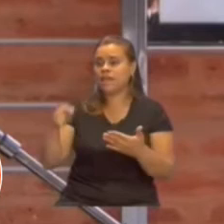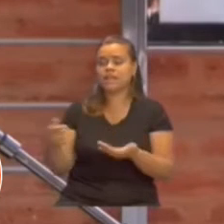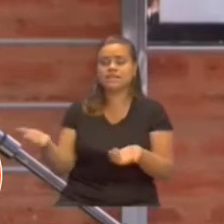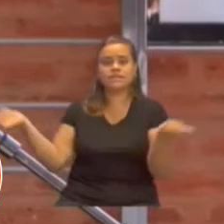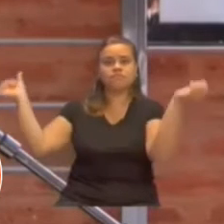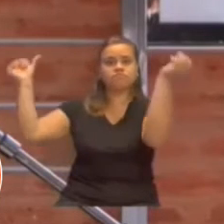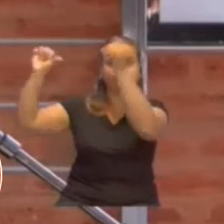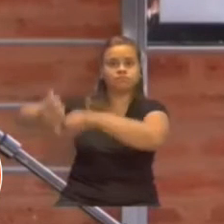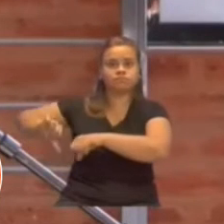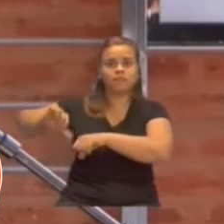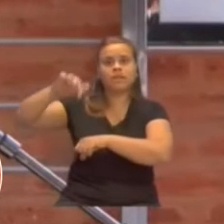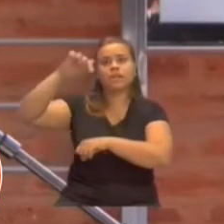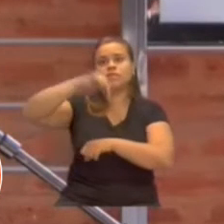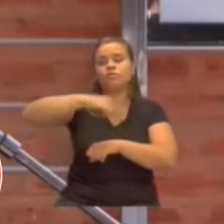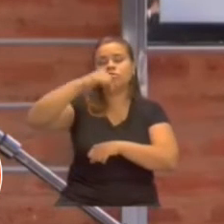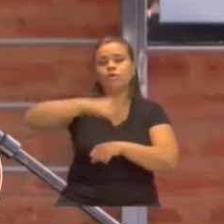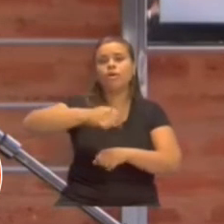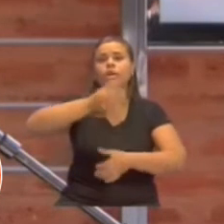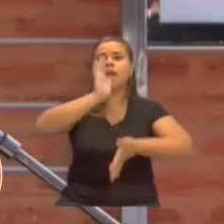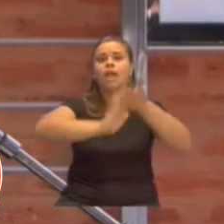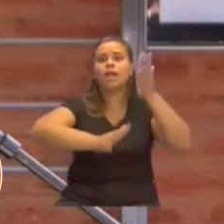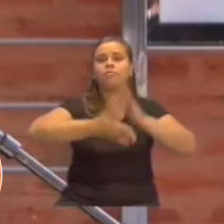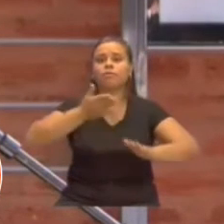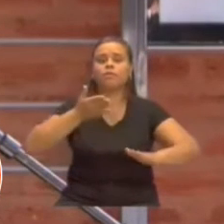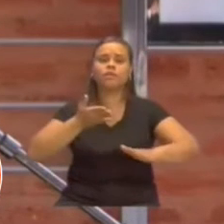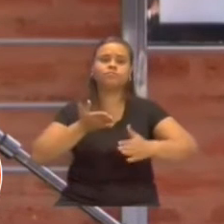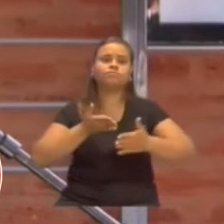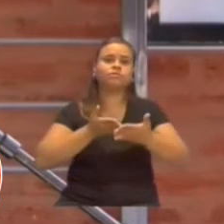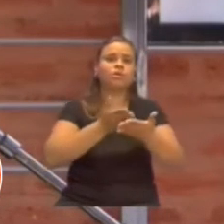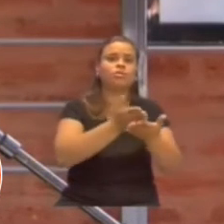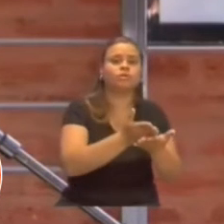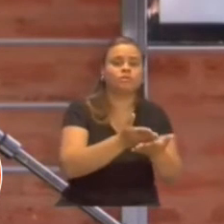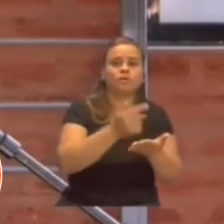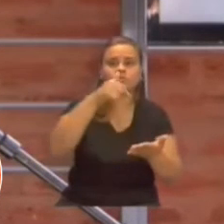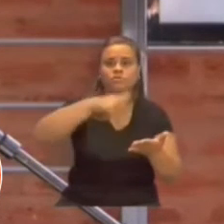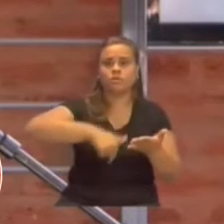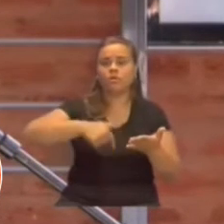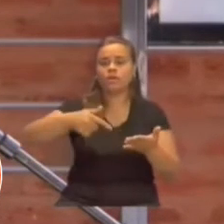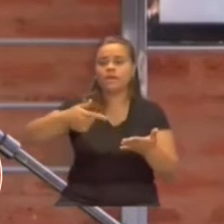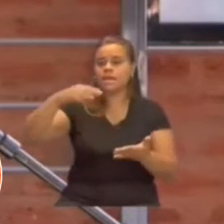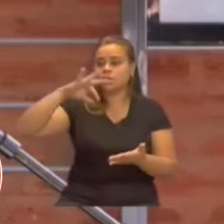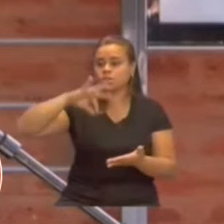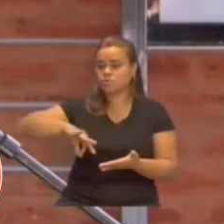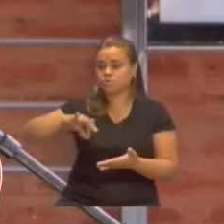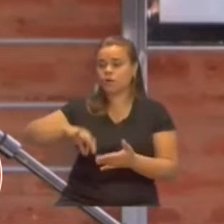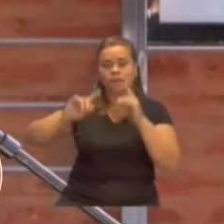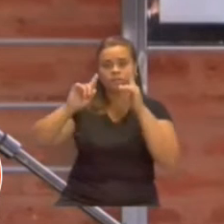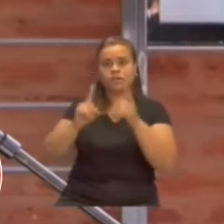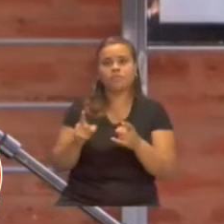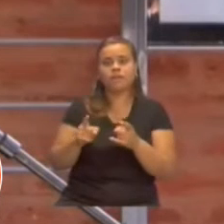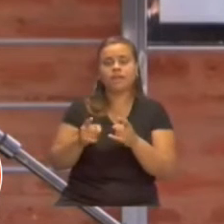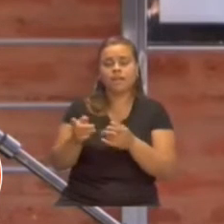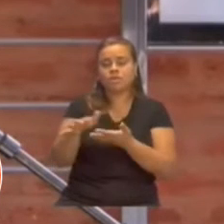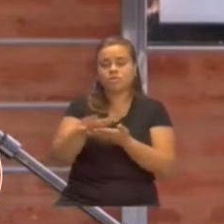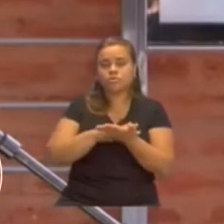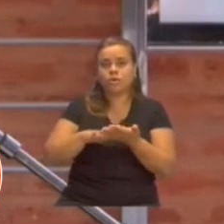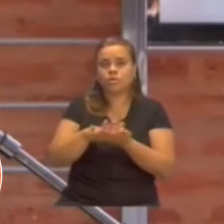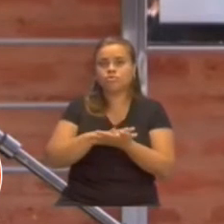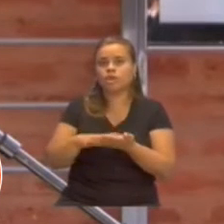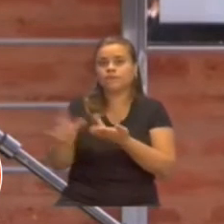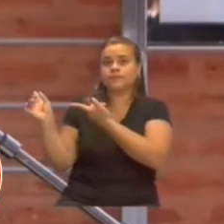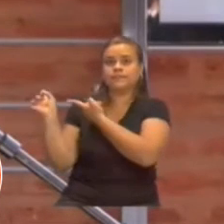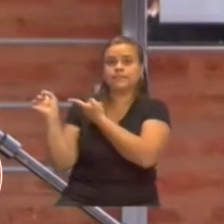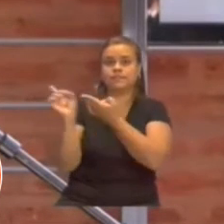bolsillos, y esto, si nosotros no somos capaces de arbitrar desde el Estado una capacidad regulatoria, verdaderamente vamos a poner